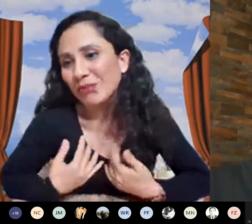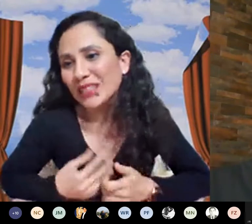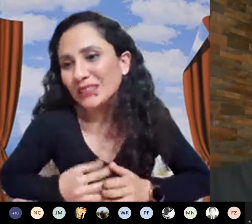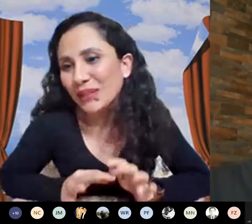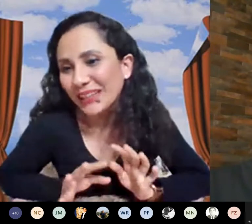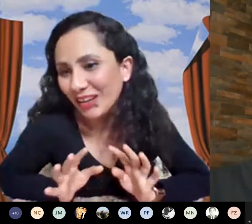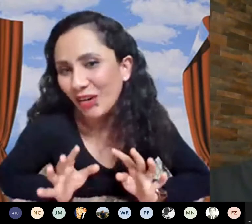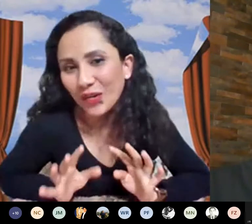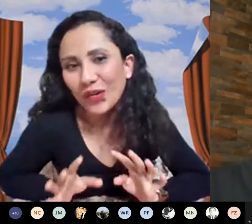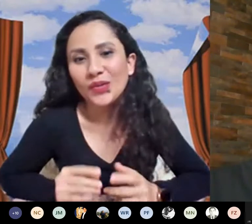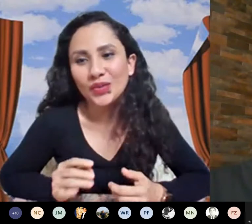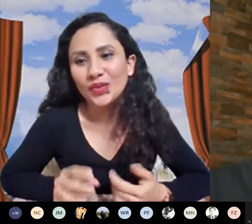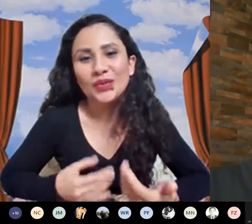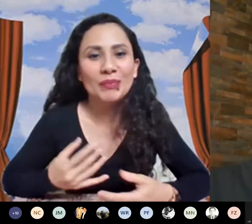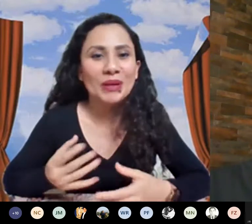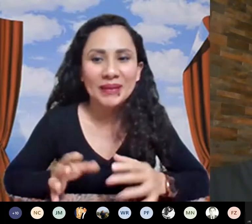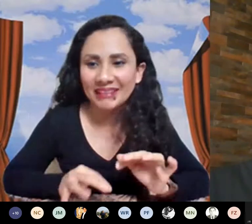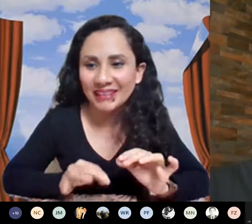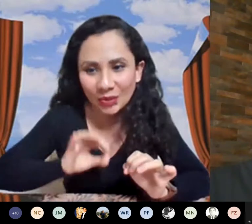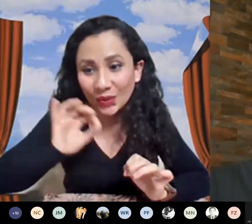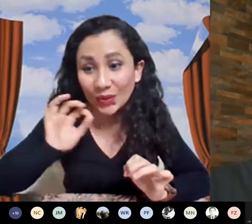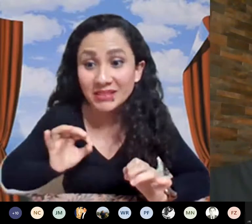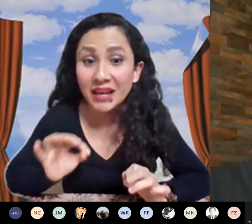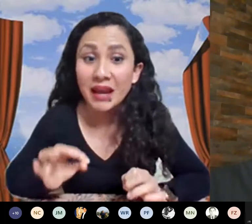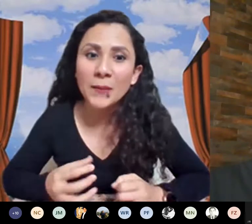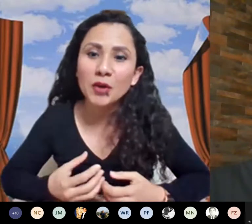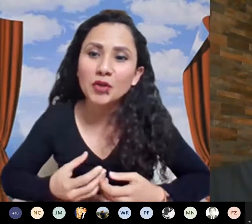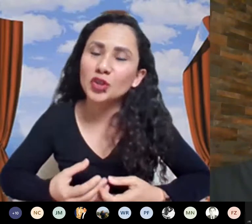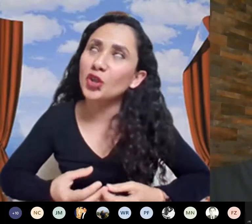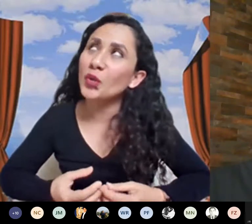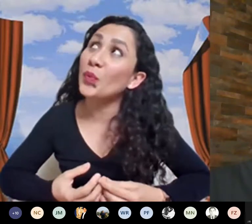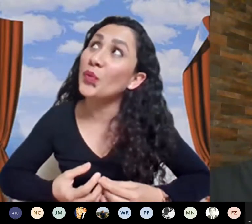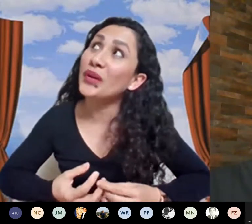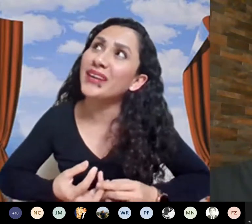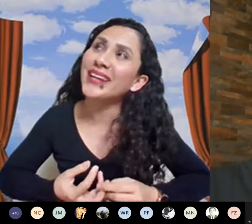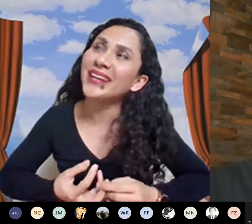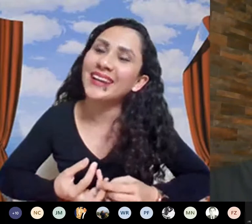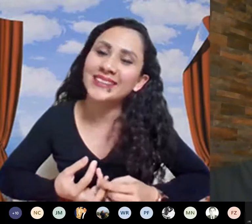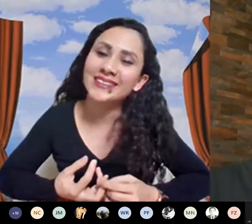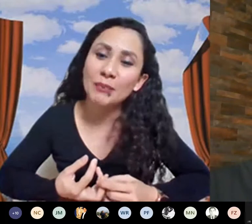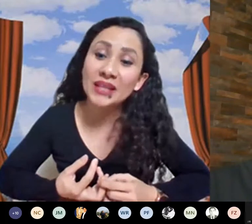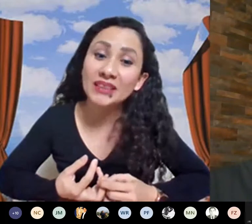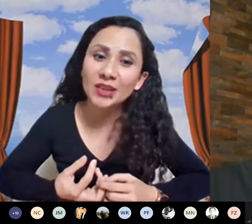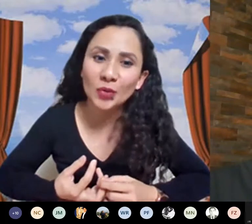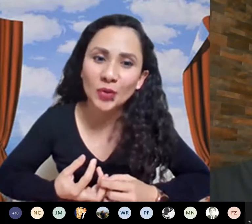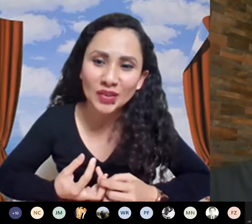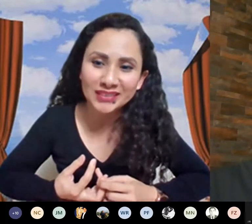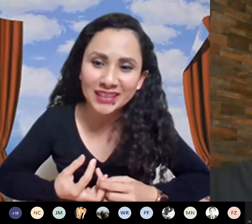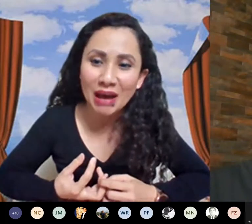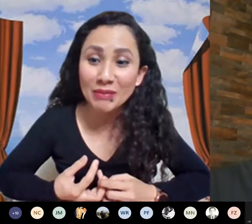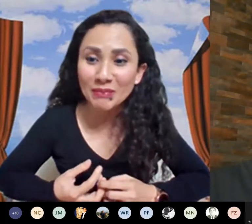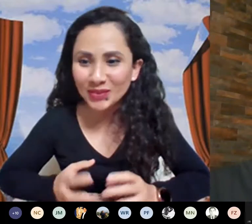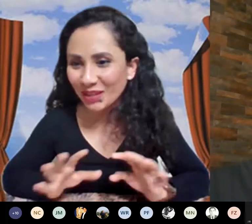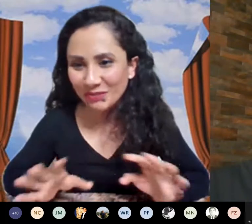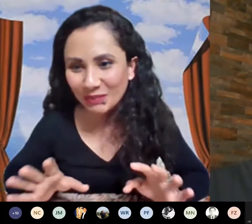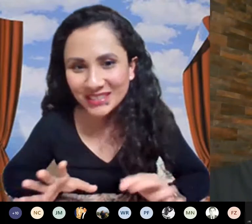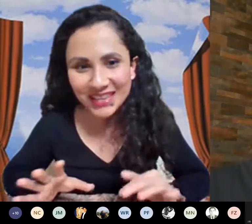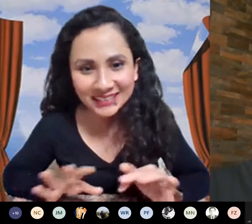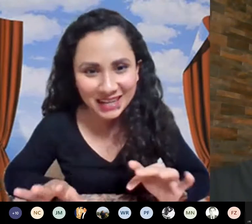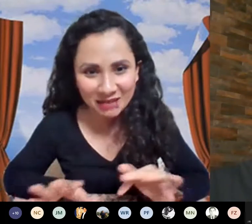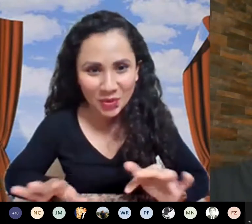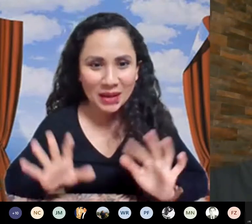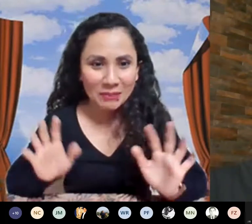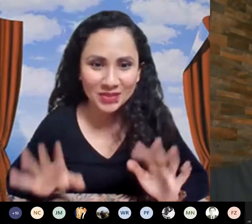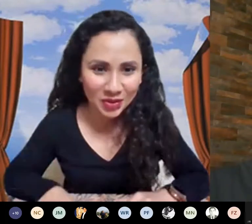fue digamos que es mi hijo yo implementé todo pero yo soy muy metículos a mí me gusta